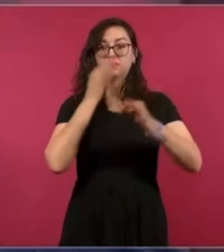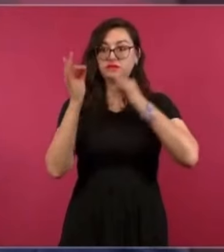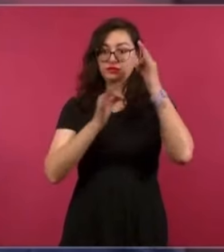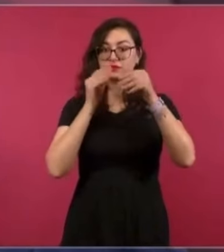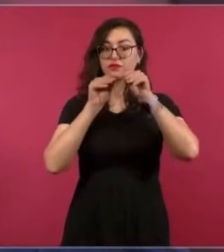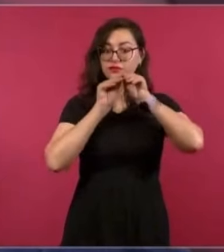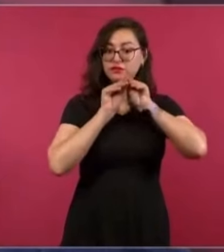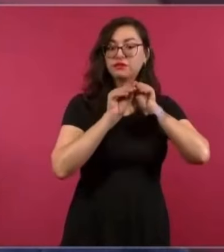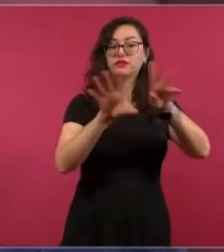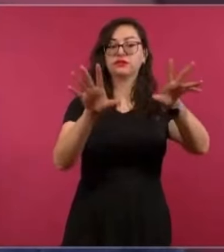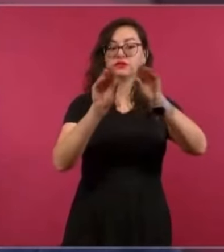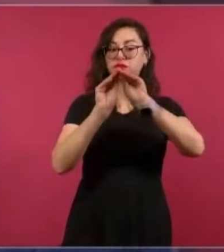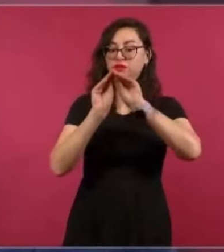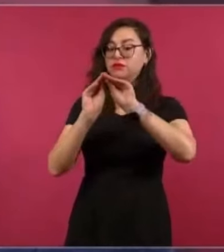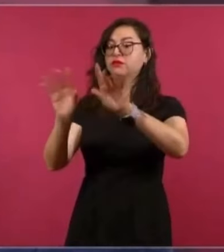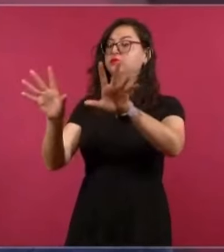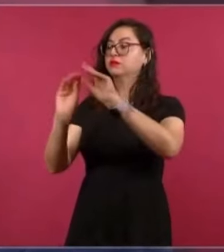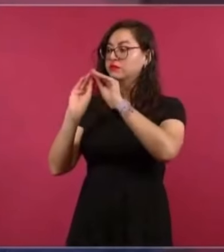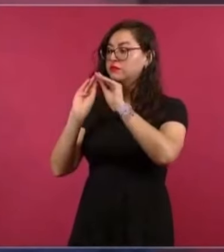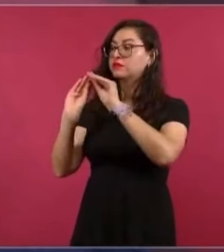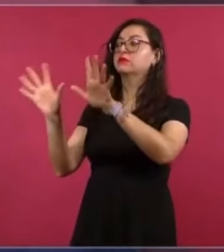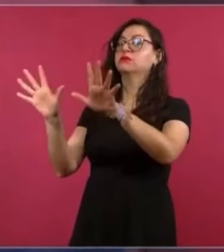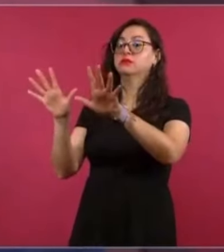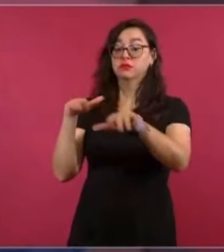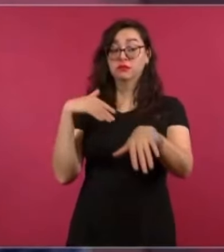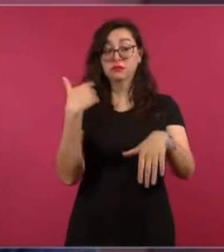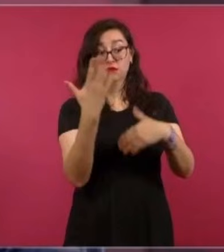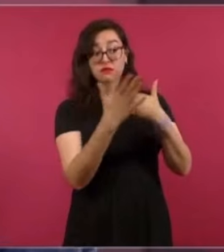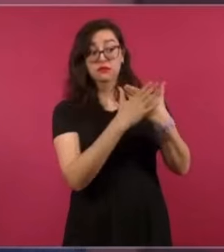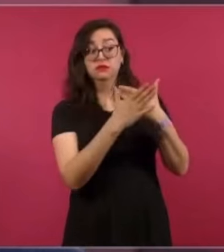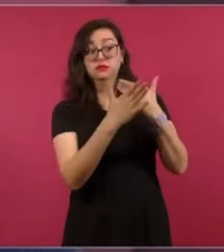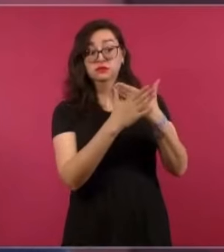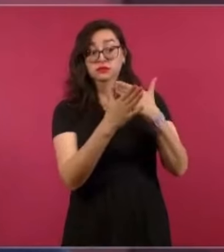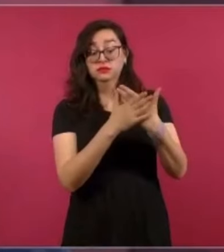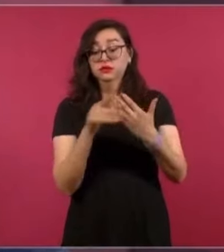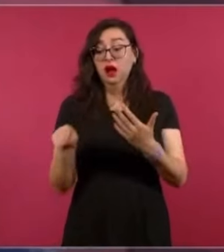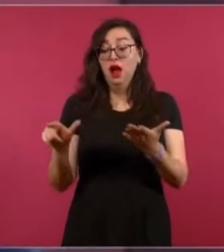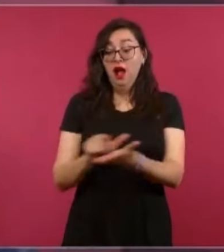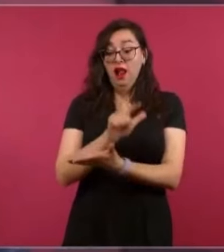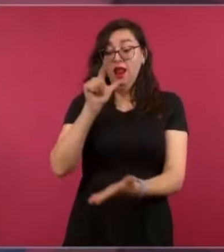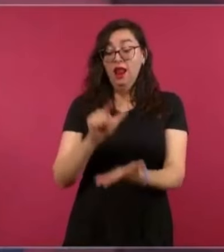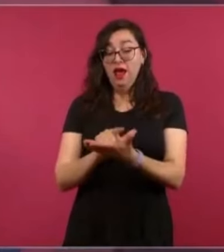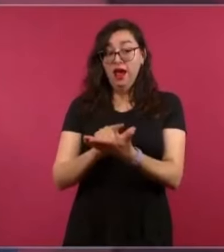el que va a haber posiblemente esta ley,